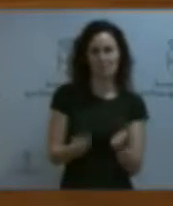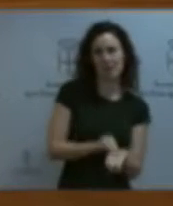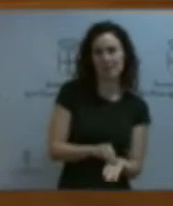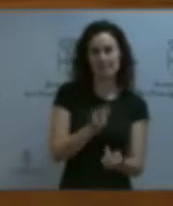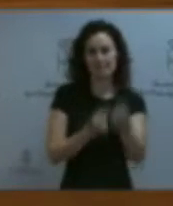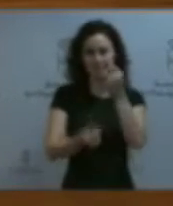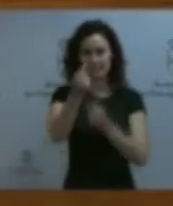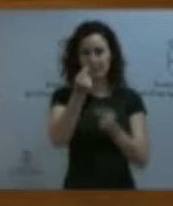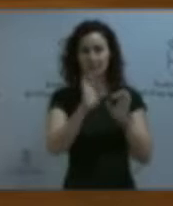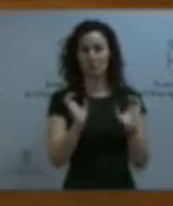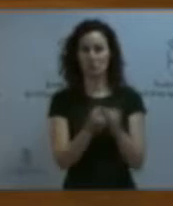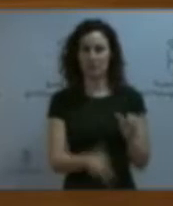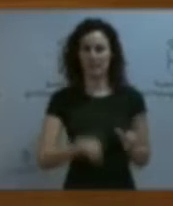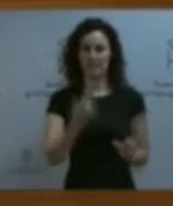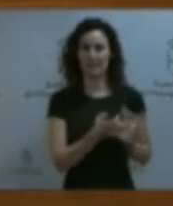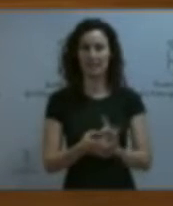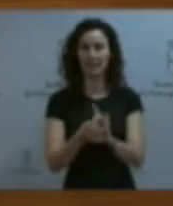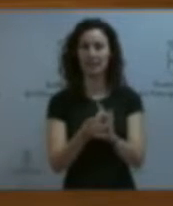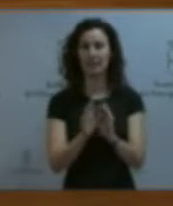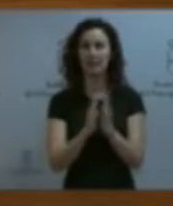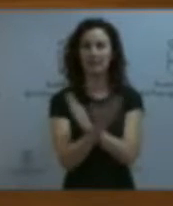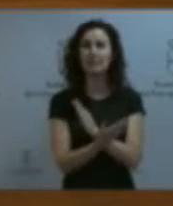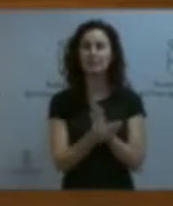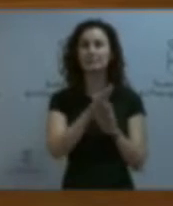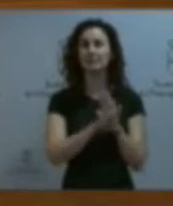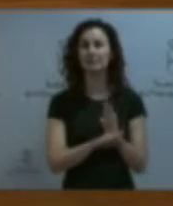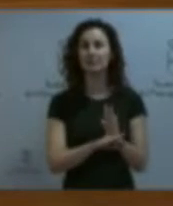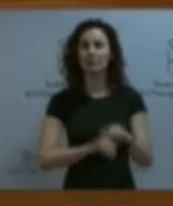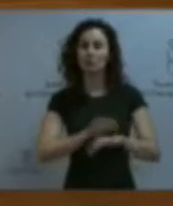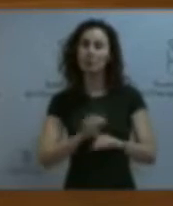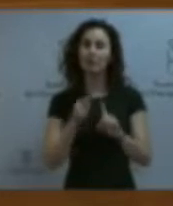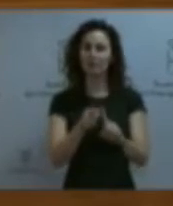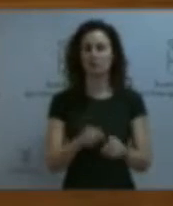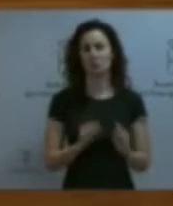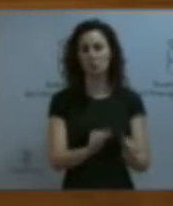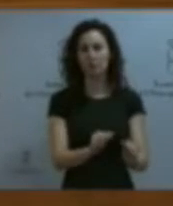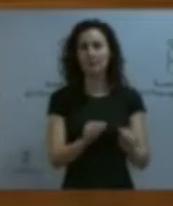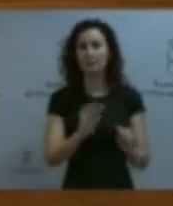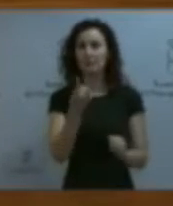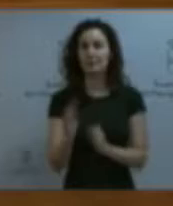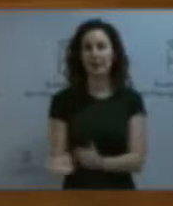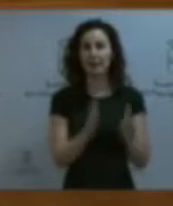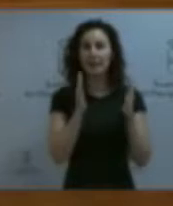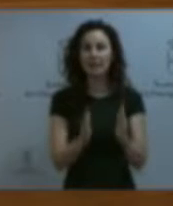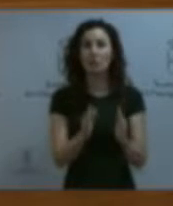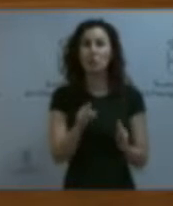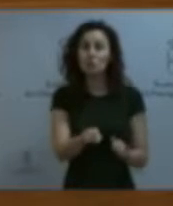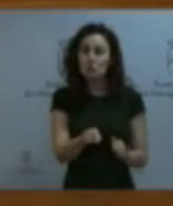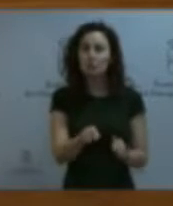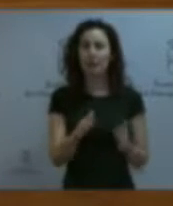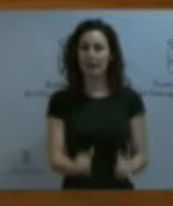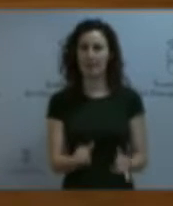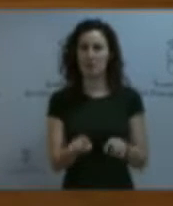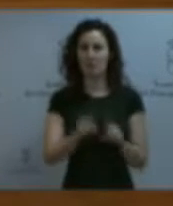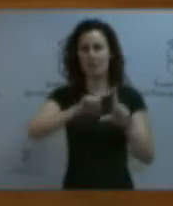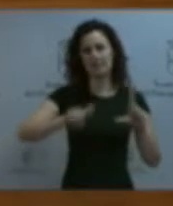evaluación por la Junta General respecto a los medios empleados y el cumplimiento de esos objetivos. Un primer bloque en el que también incorporamos como actividades